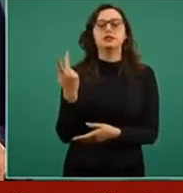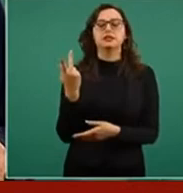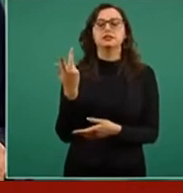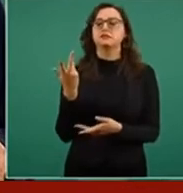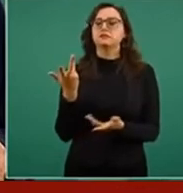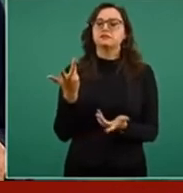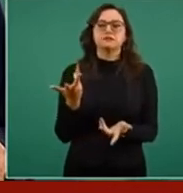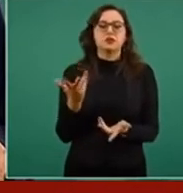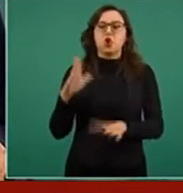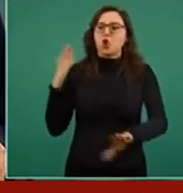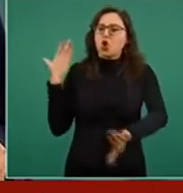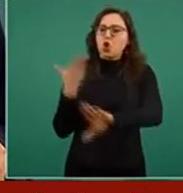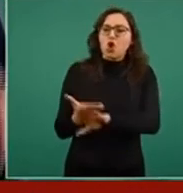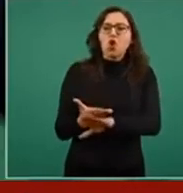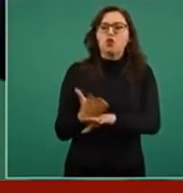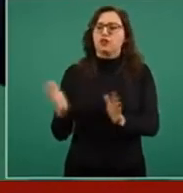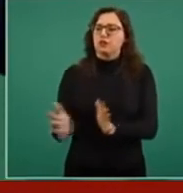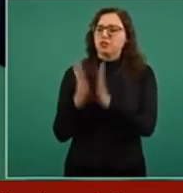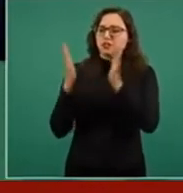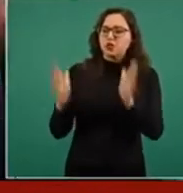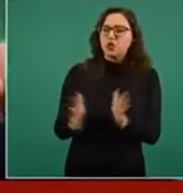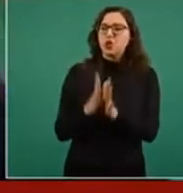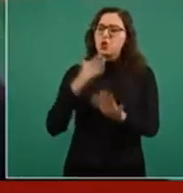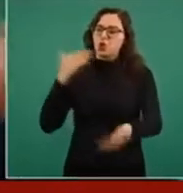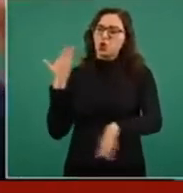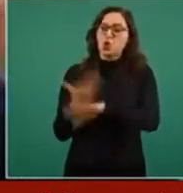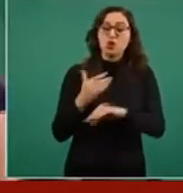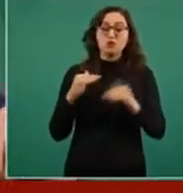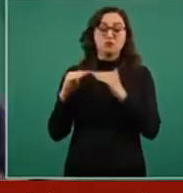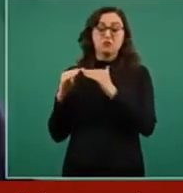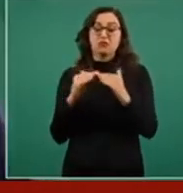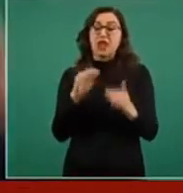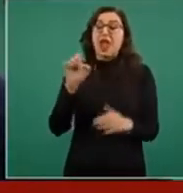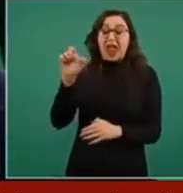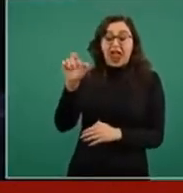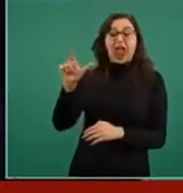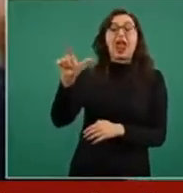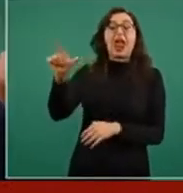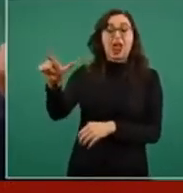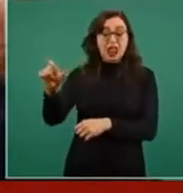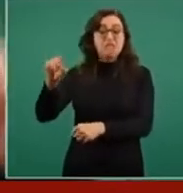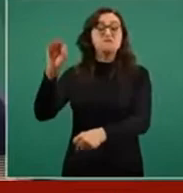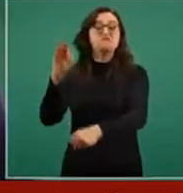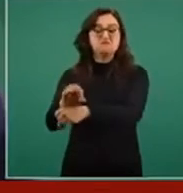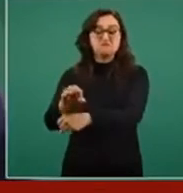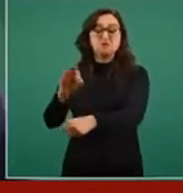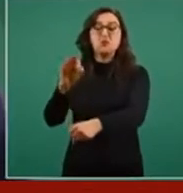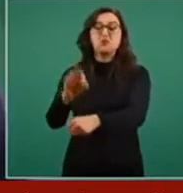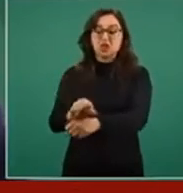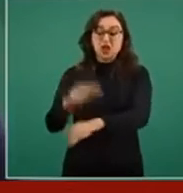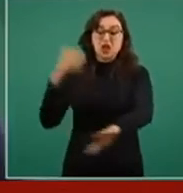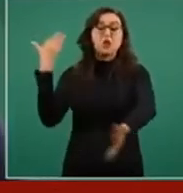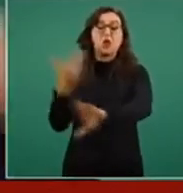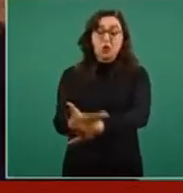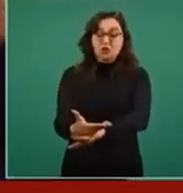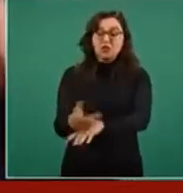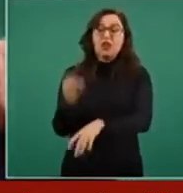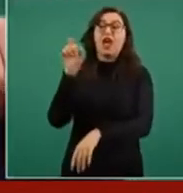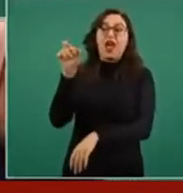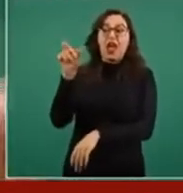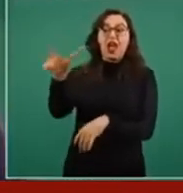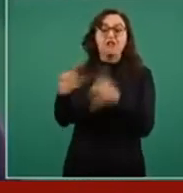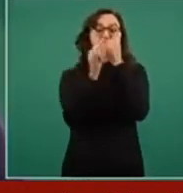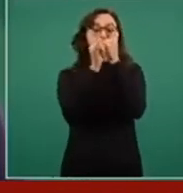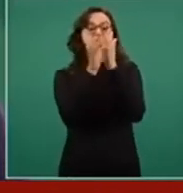antidemocráticas que él ha avalado, porque él se ha hecho de la vista gorda ante los